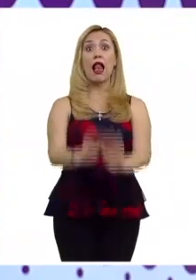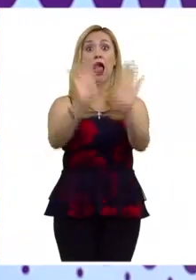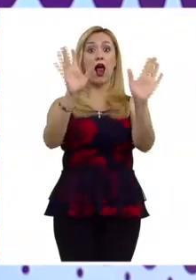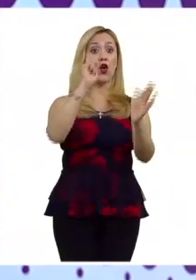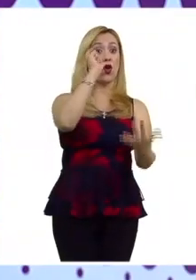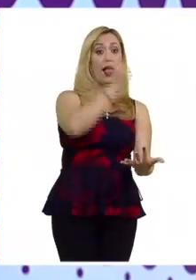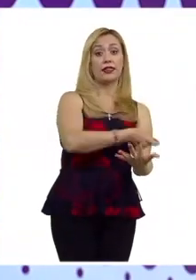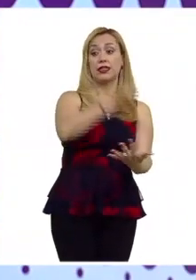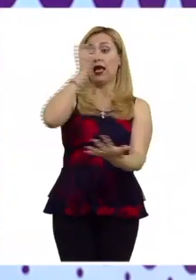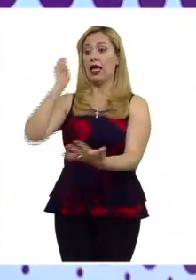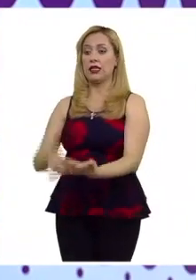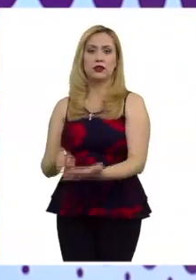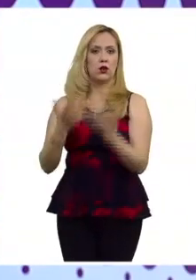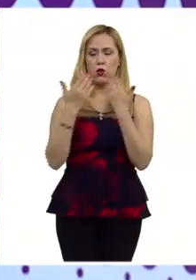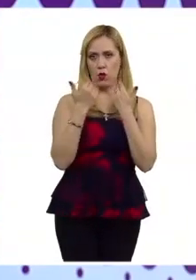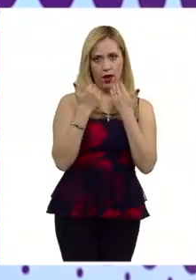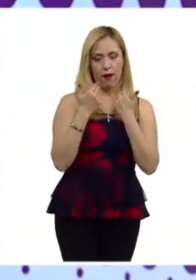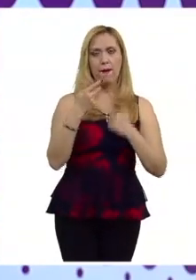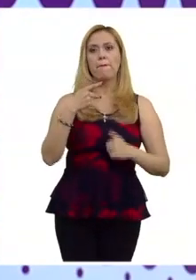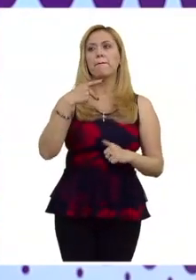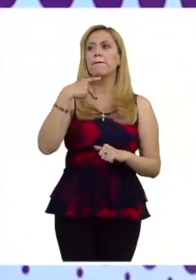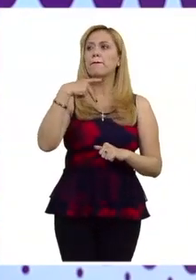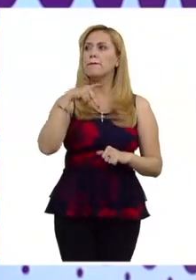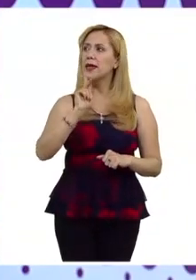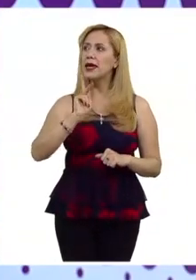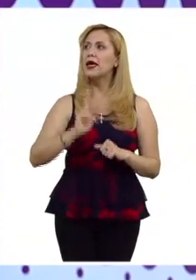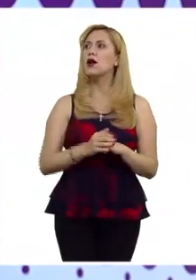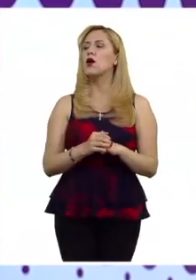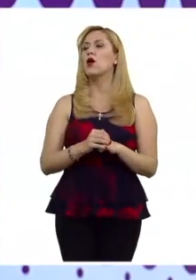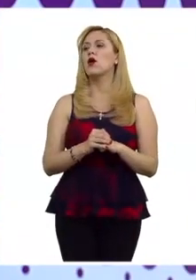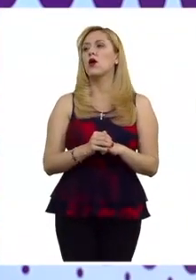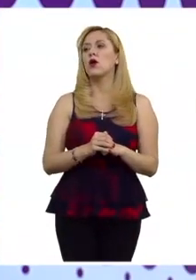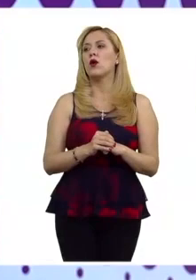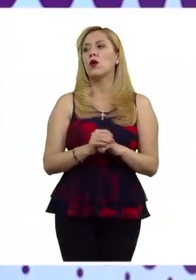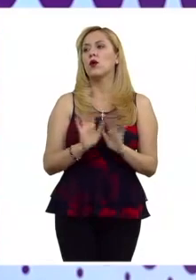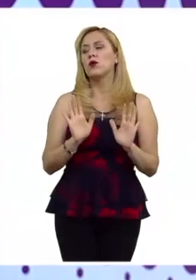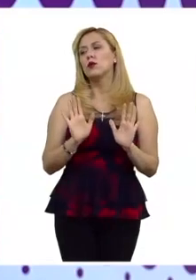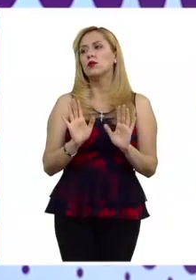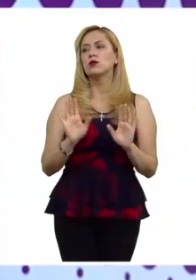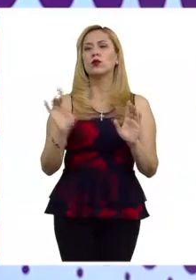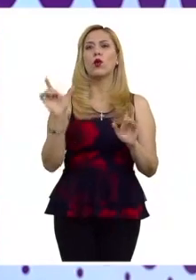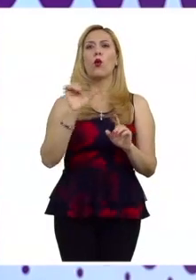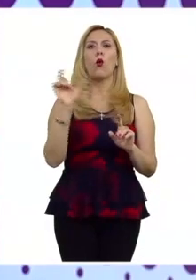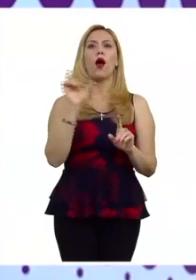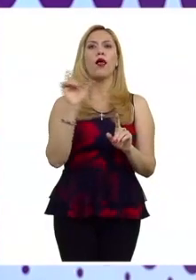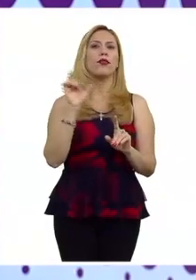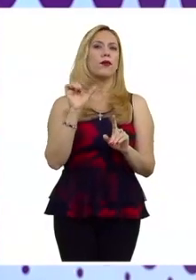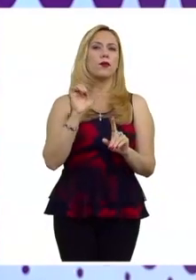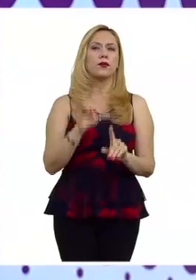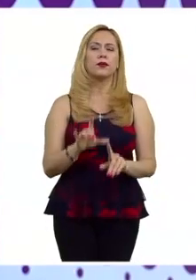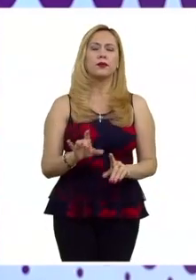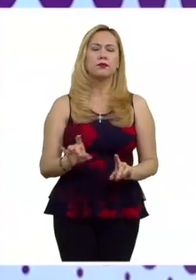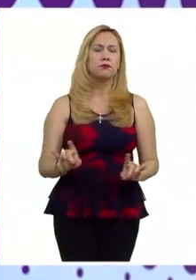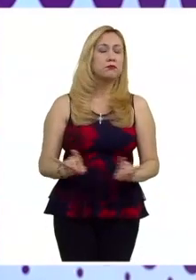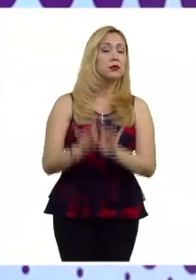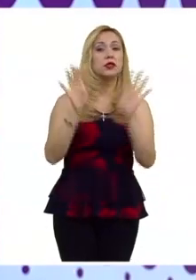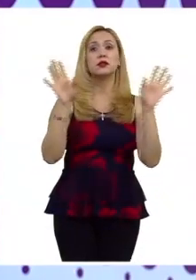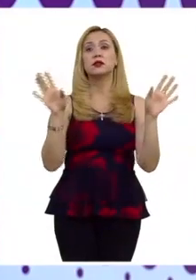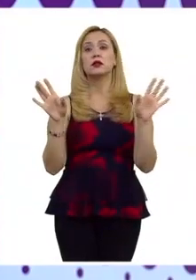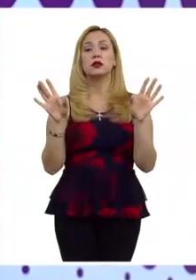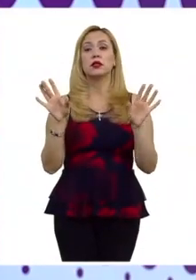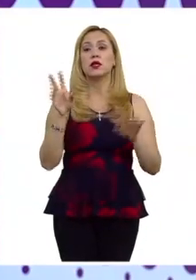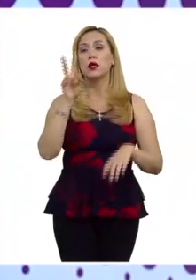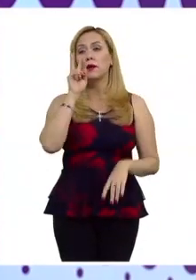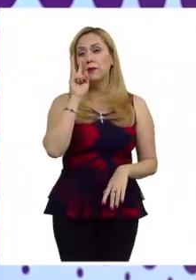distinguir entre un otro sino que me parece que es algo que se debe presentar muy al caso concreto pero primero que nada podríamos